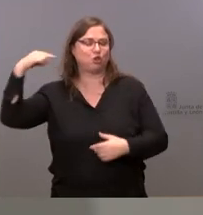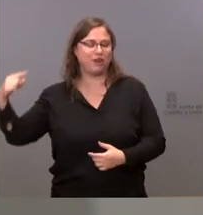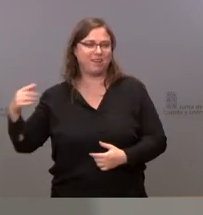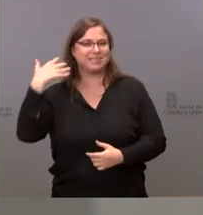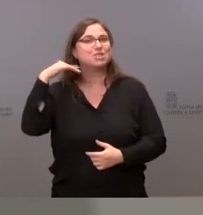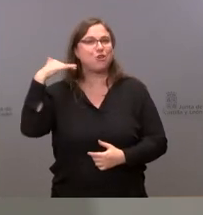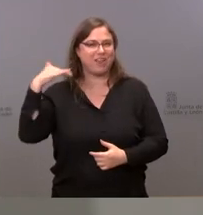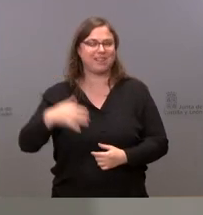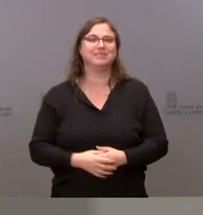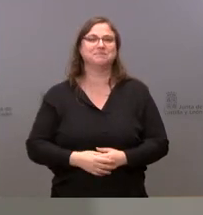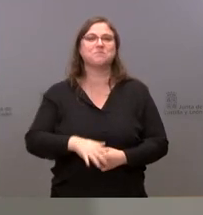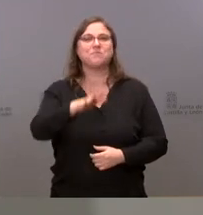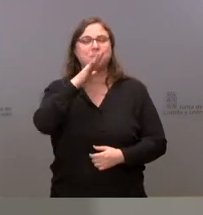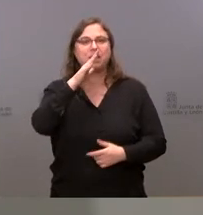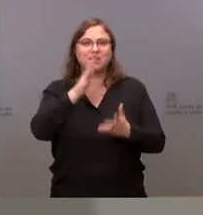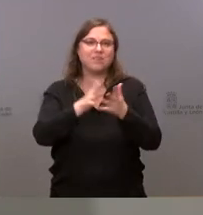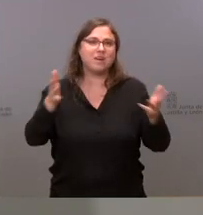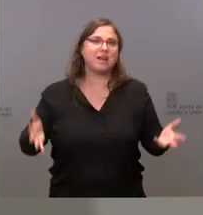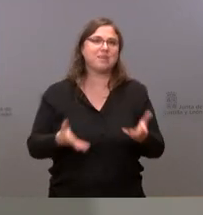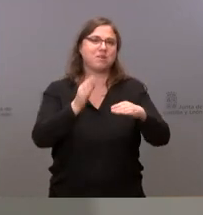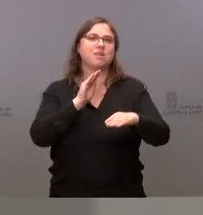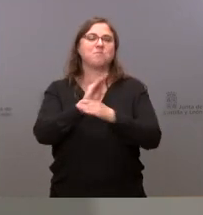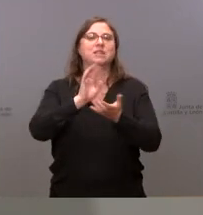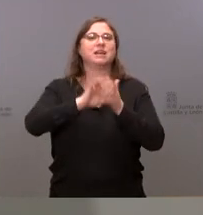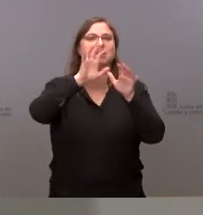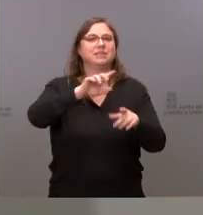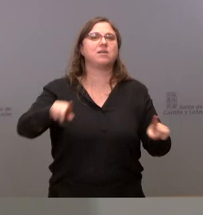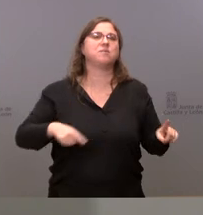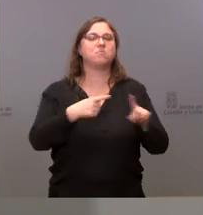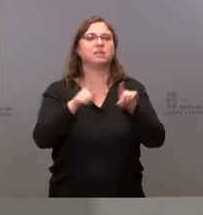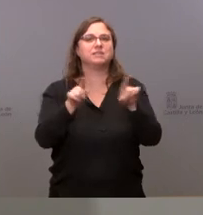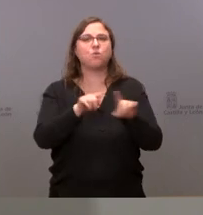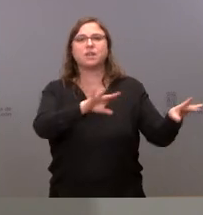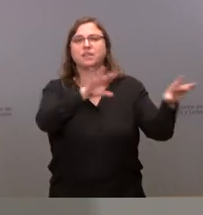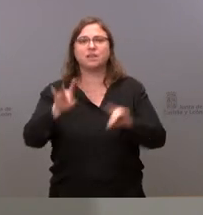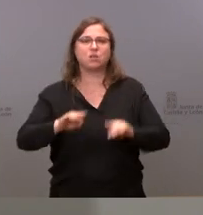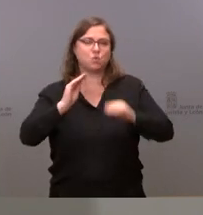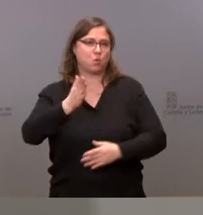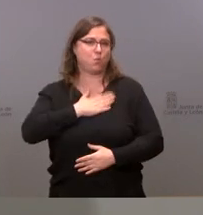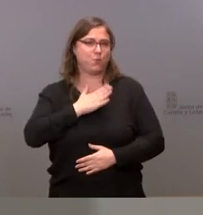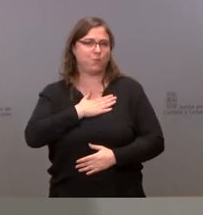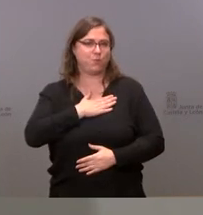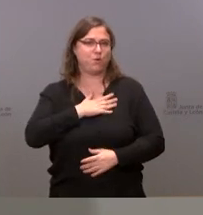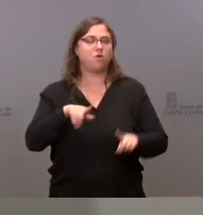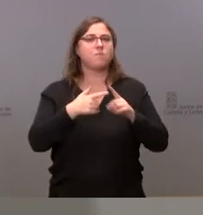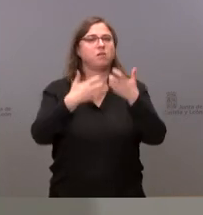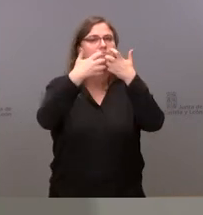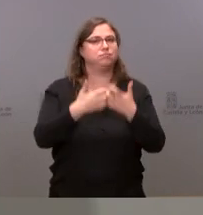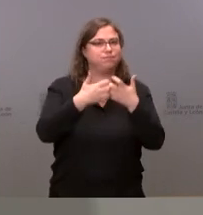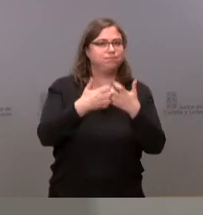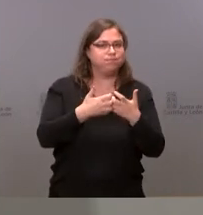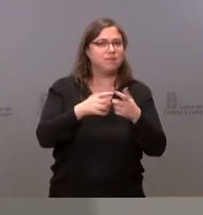para animar a invertir en Castilla y León para animar a invertir en los territorios que tienen programas específicos de industrialización